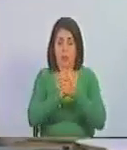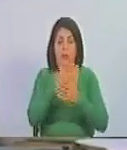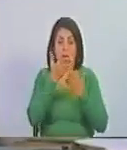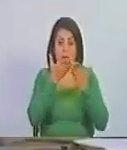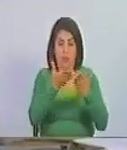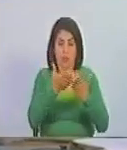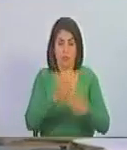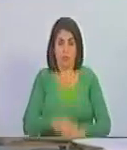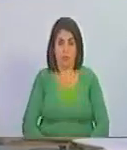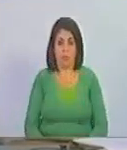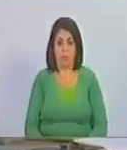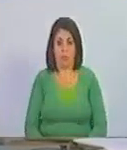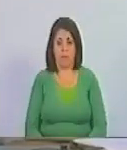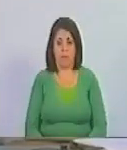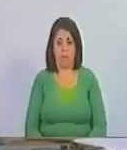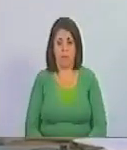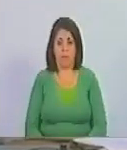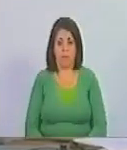Cristalex